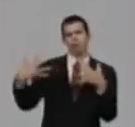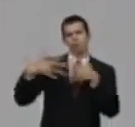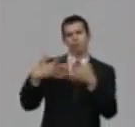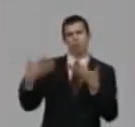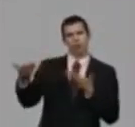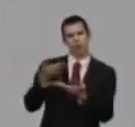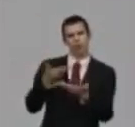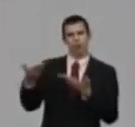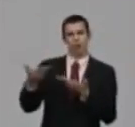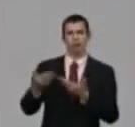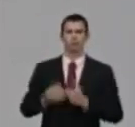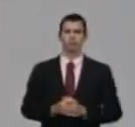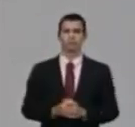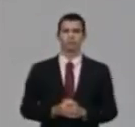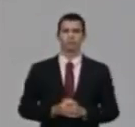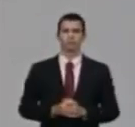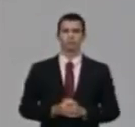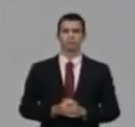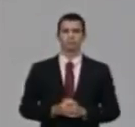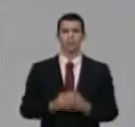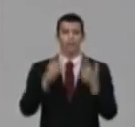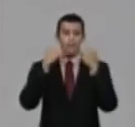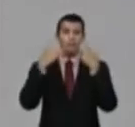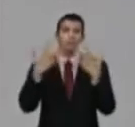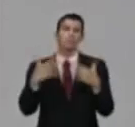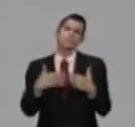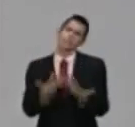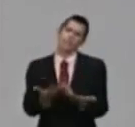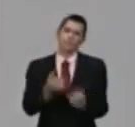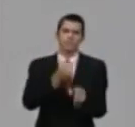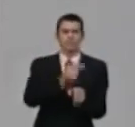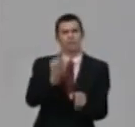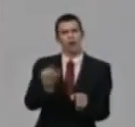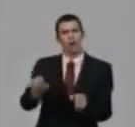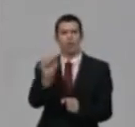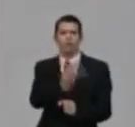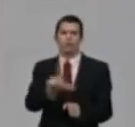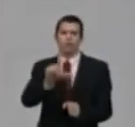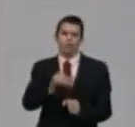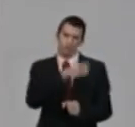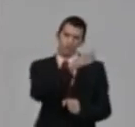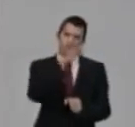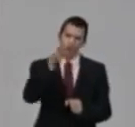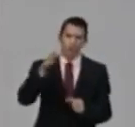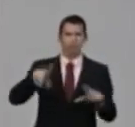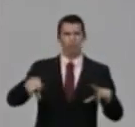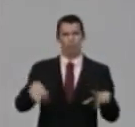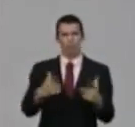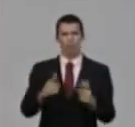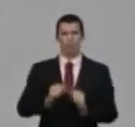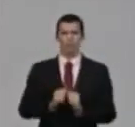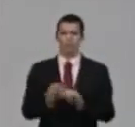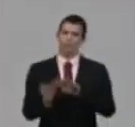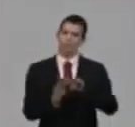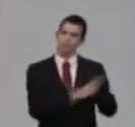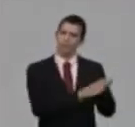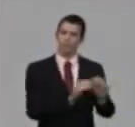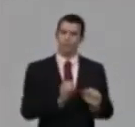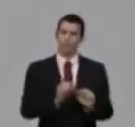importante es que hay despelegados sobre el terreno de los trabajadores sociales y que hay que darle seguimiento a eso. En el caso de los trabajadores por cuenta propia, ¿cómo sigue